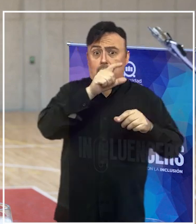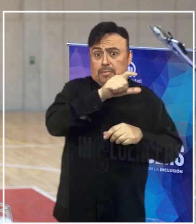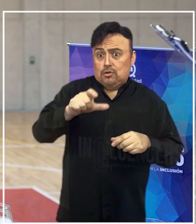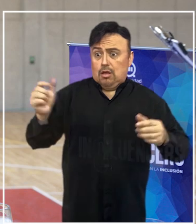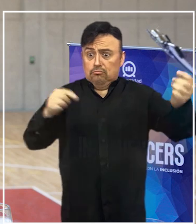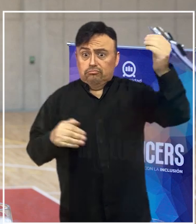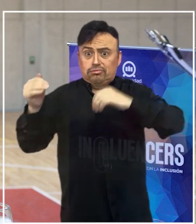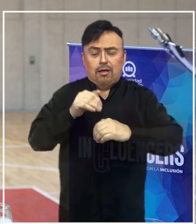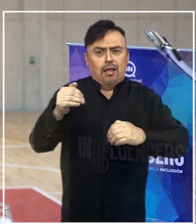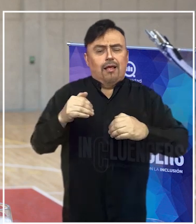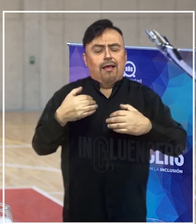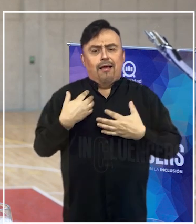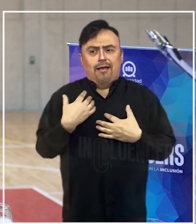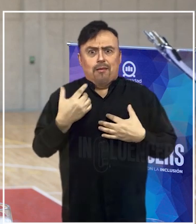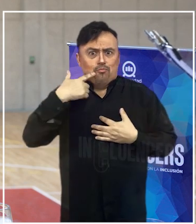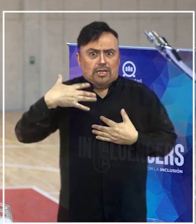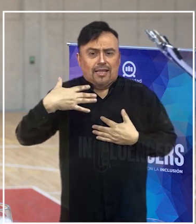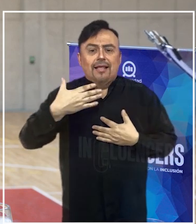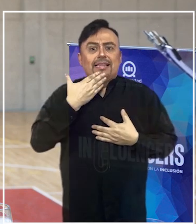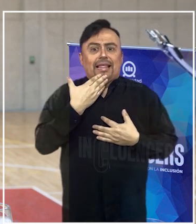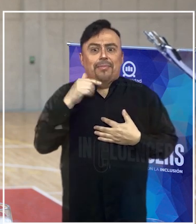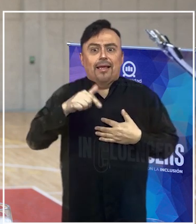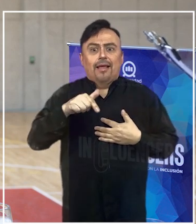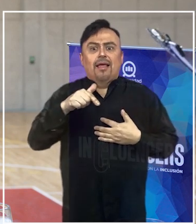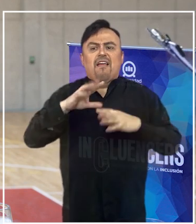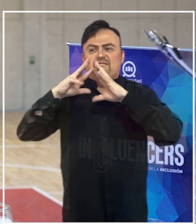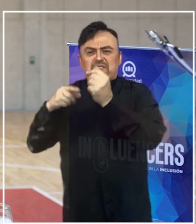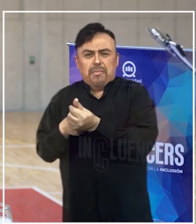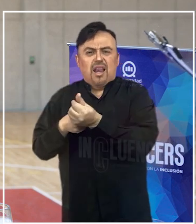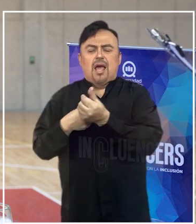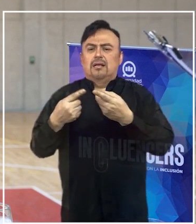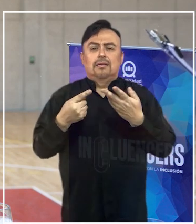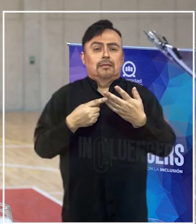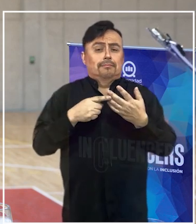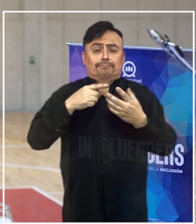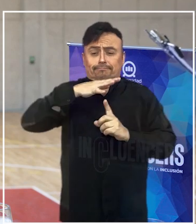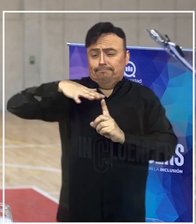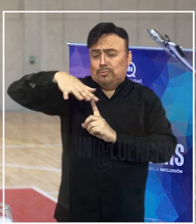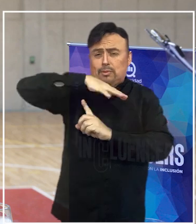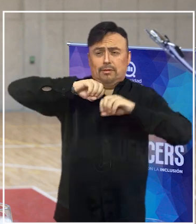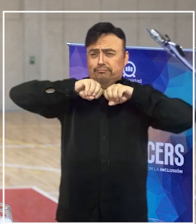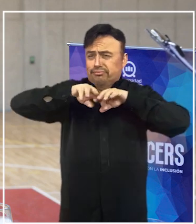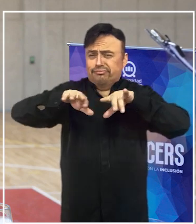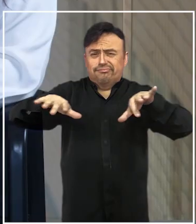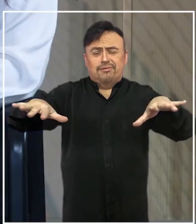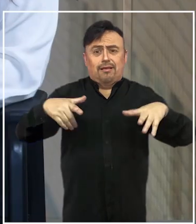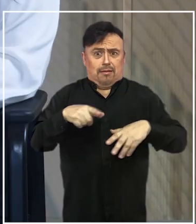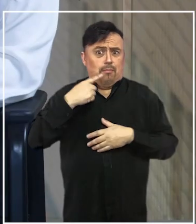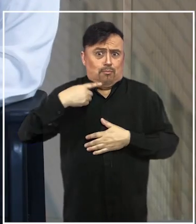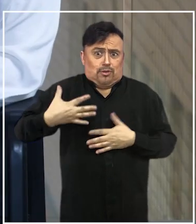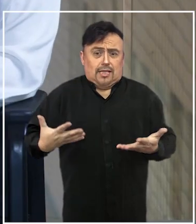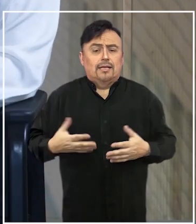nos van a checar, sino también por la implicancia para sus familias, para sus contextos, que es realmente muy valioso.